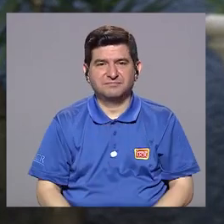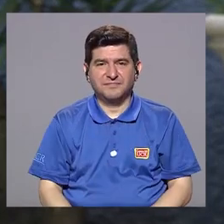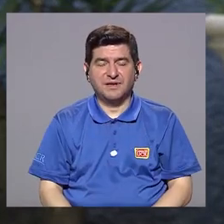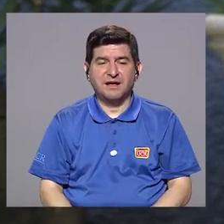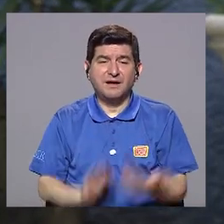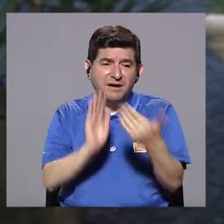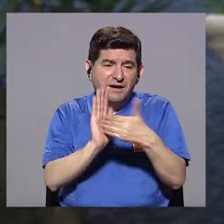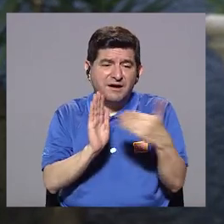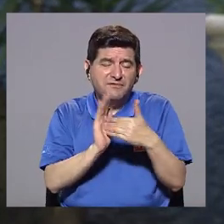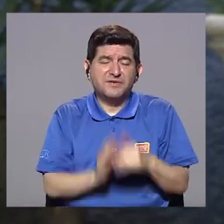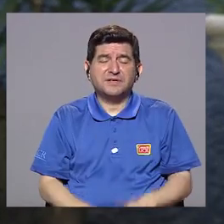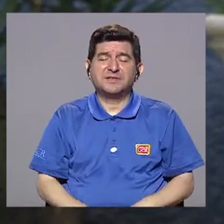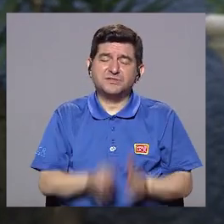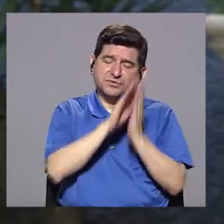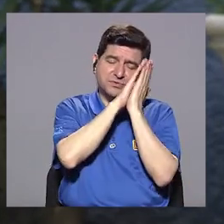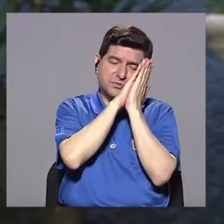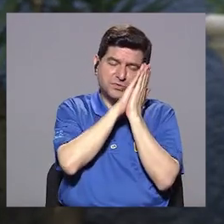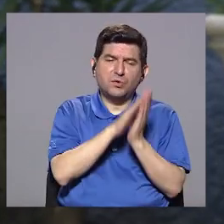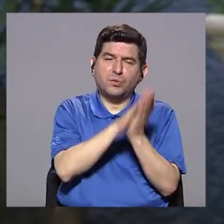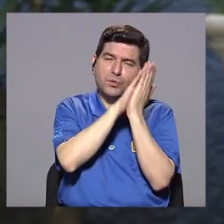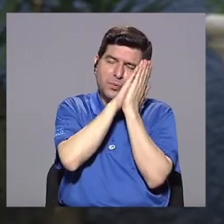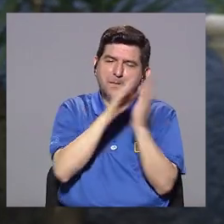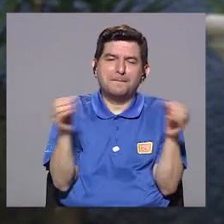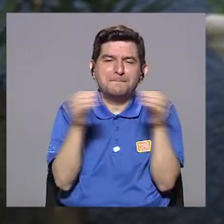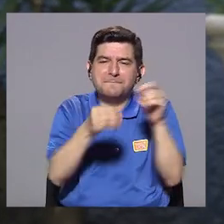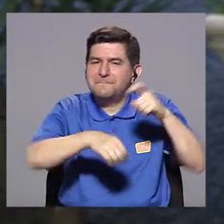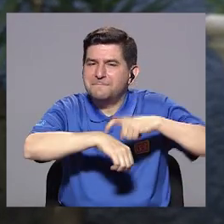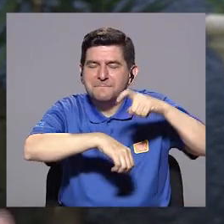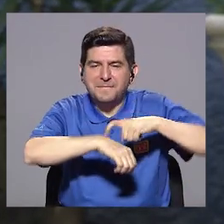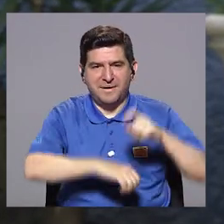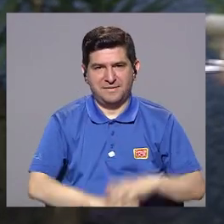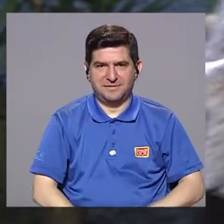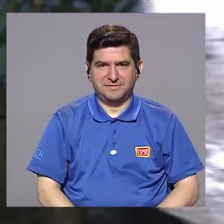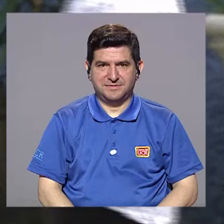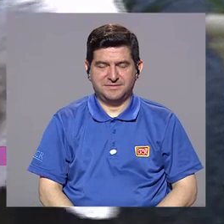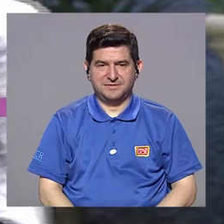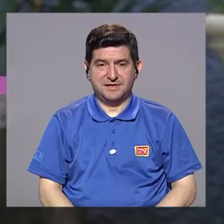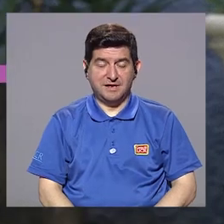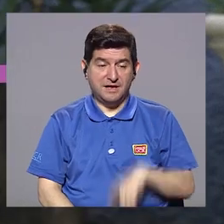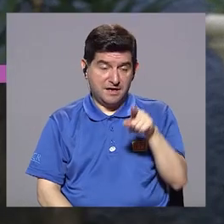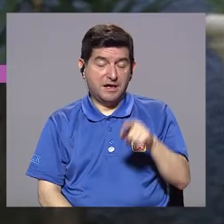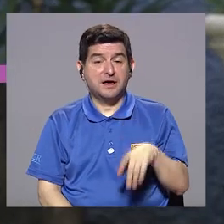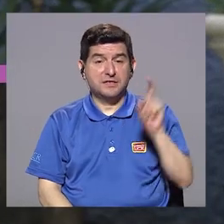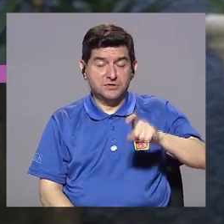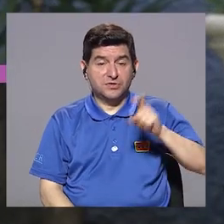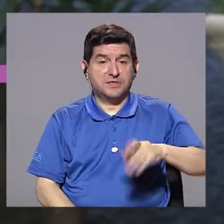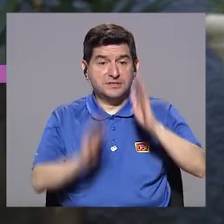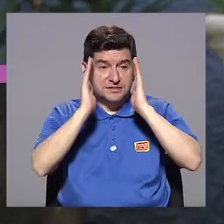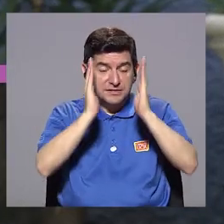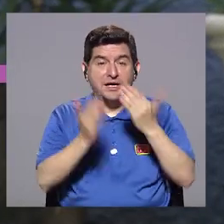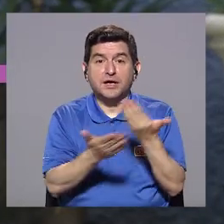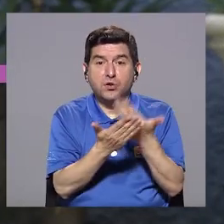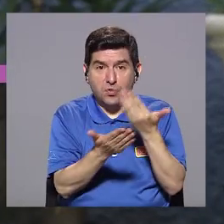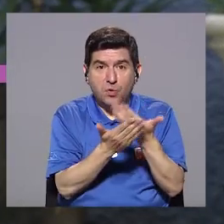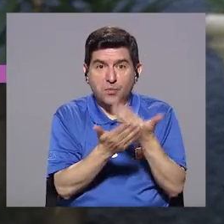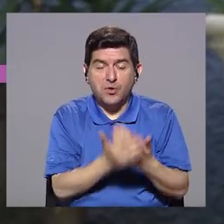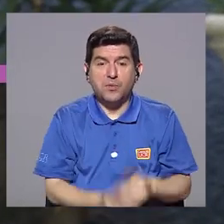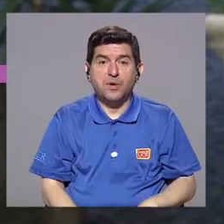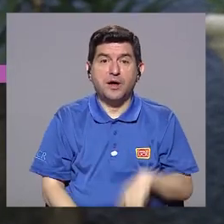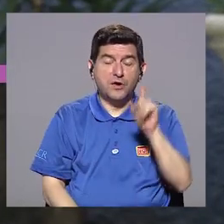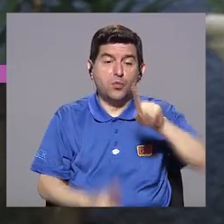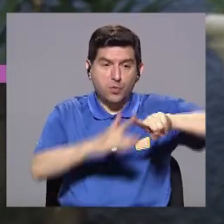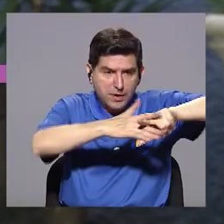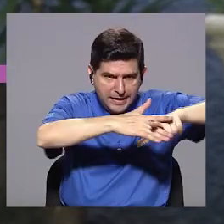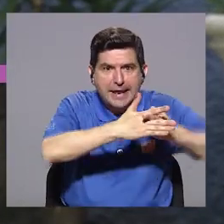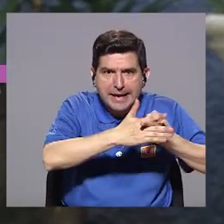hay una alteración en el sueño, se tiende a dormir mucho más. Y en eso es que tenemos que tener mucho ojo. Se ha comprobado que uno de los